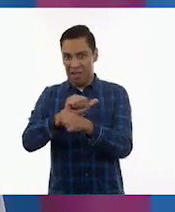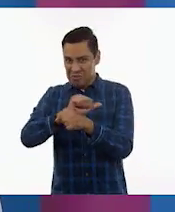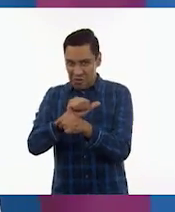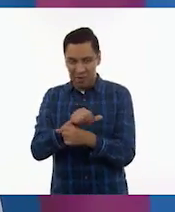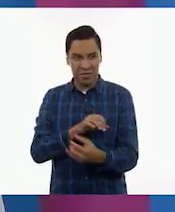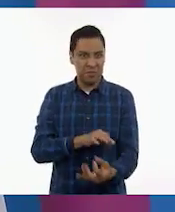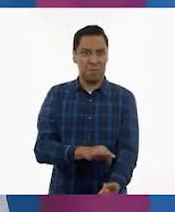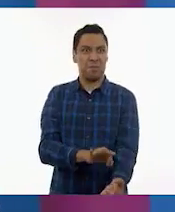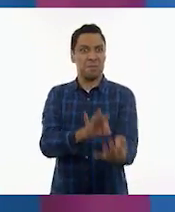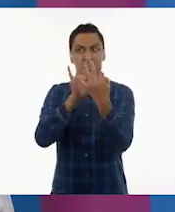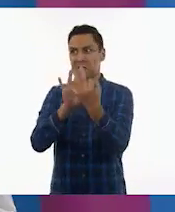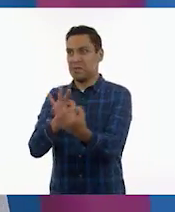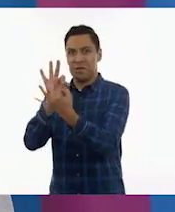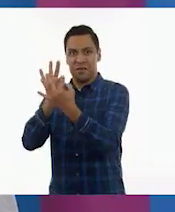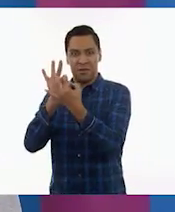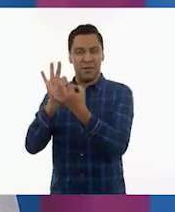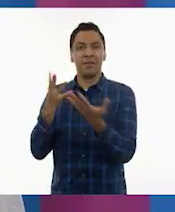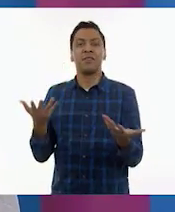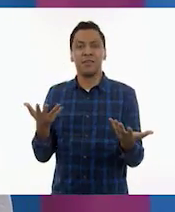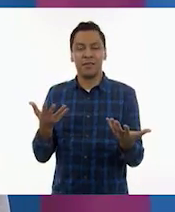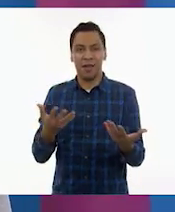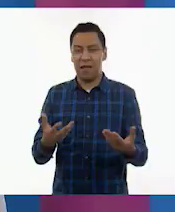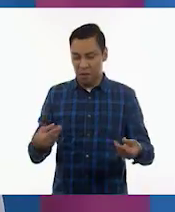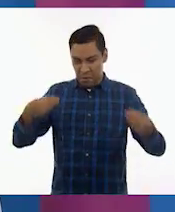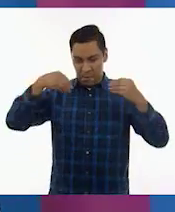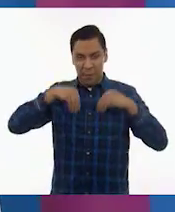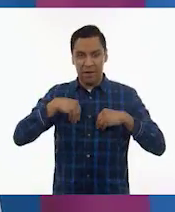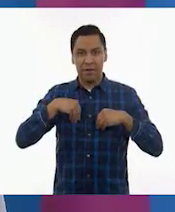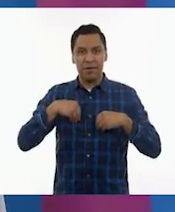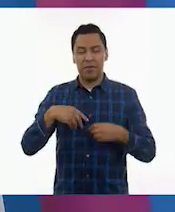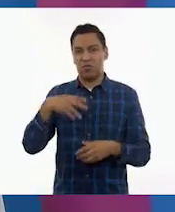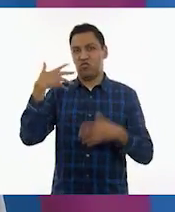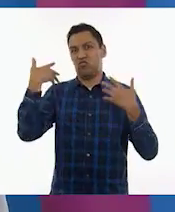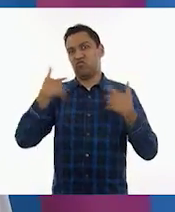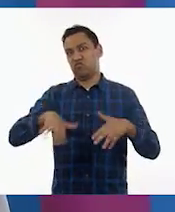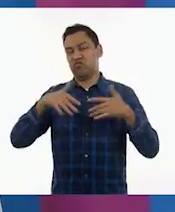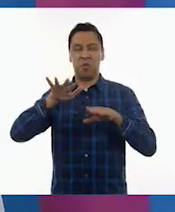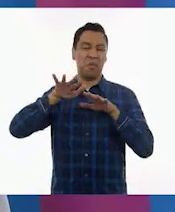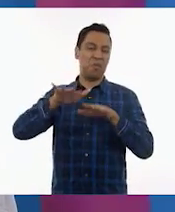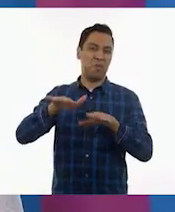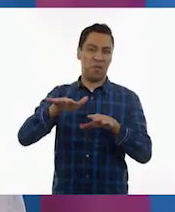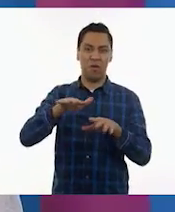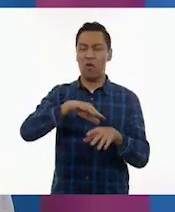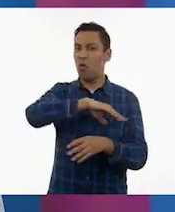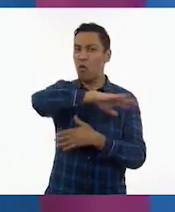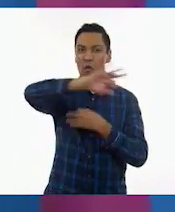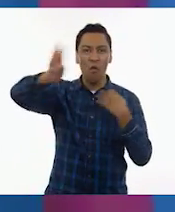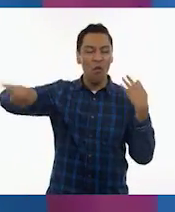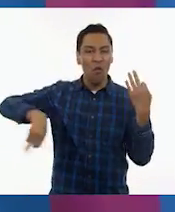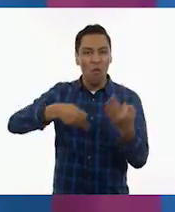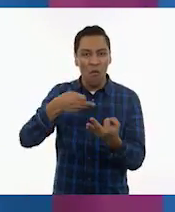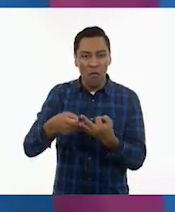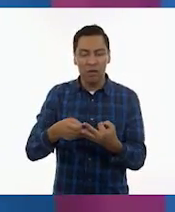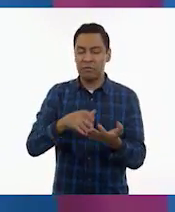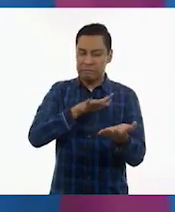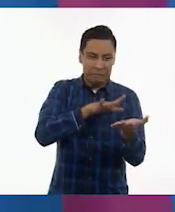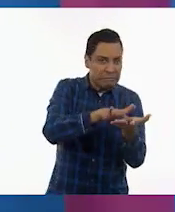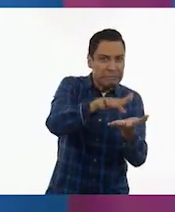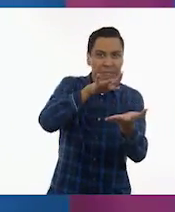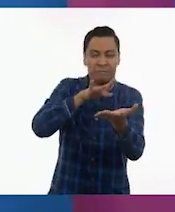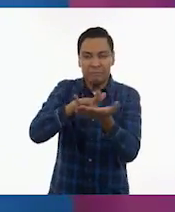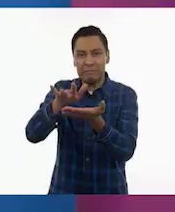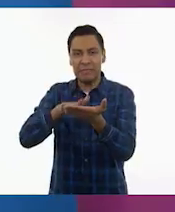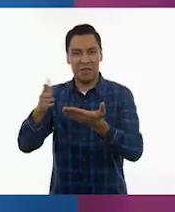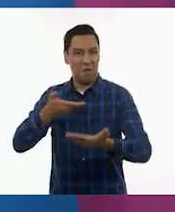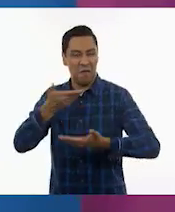que son los actores, y todos ellos hacen, bueno, los que hacen las escenografías, todos, todos colaboran para